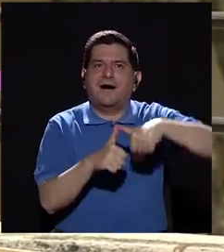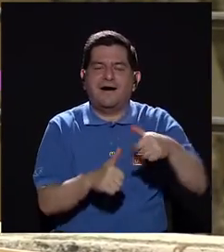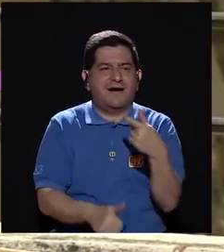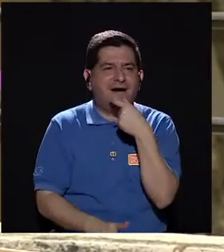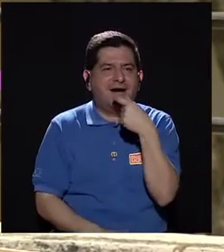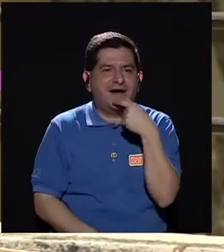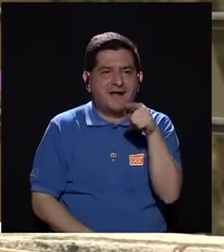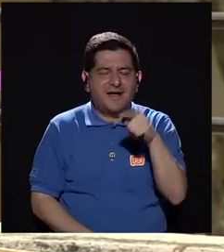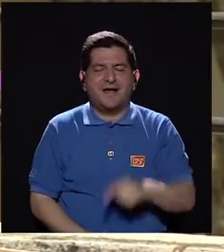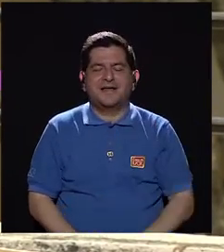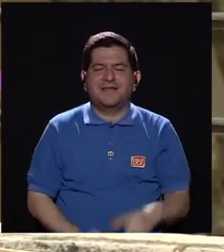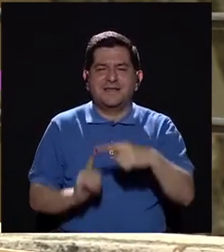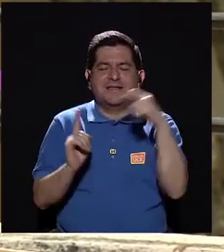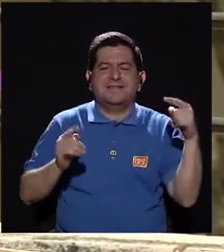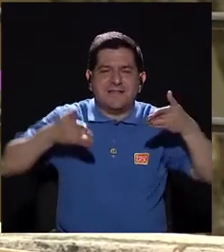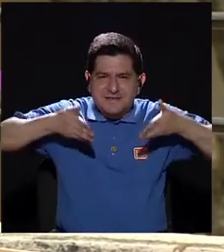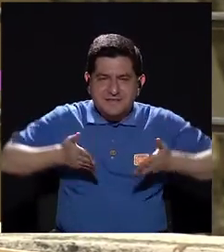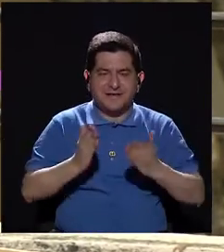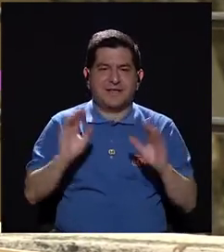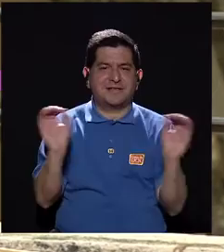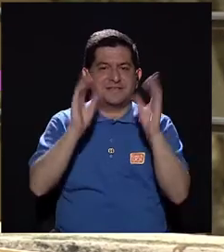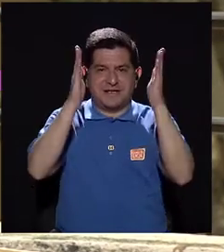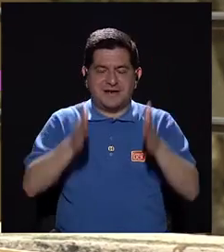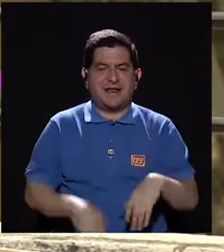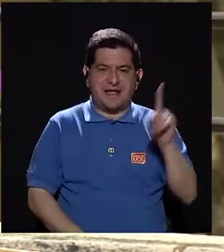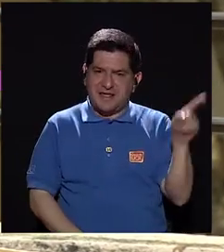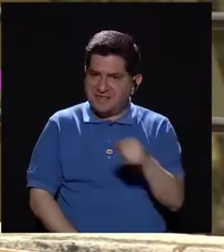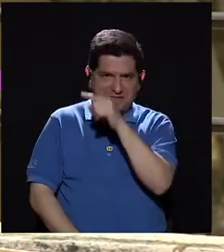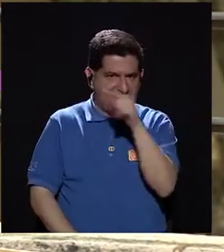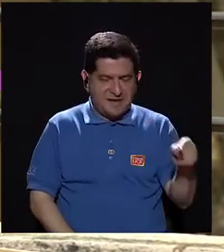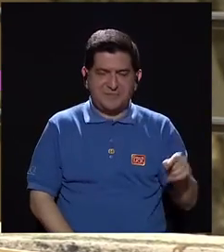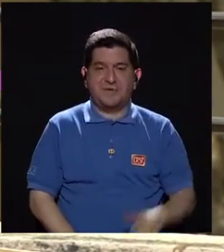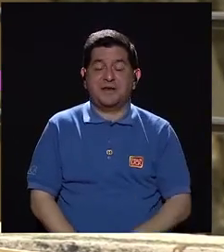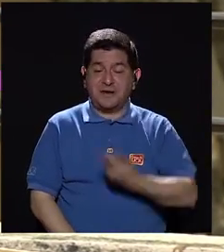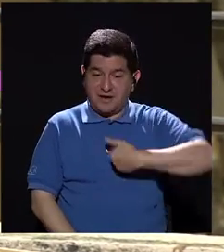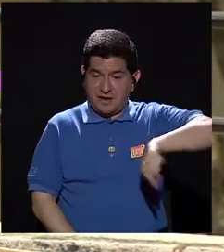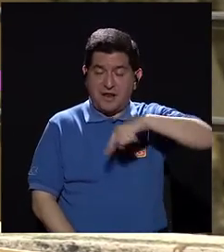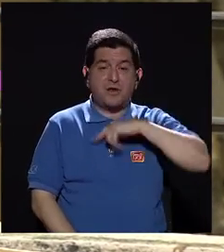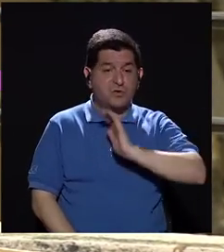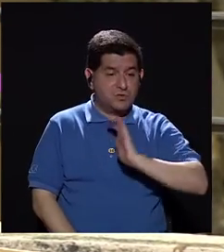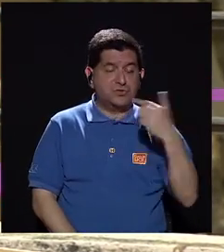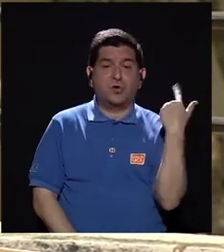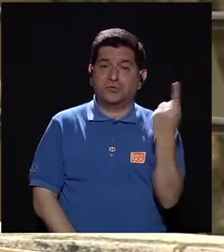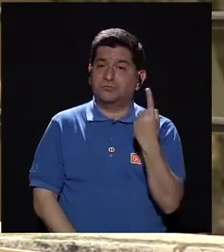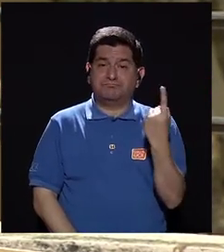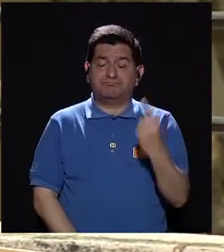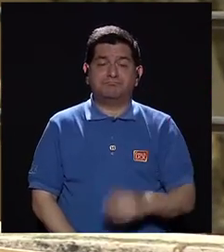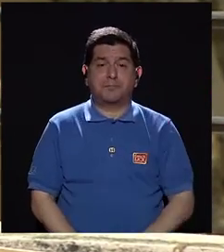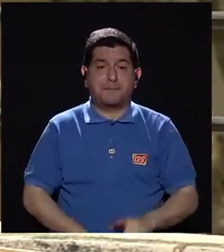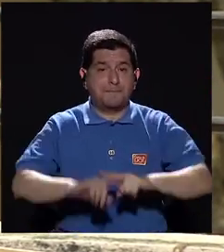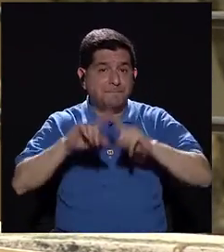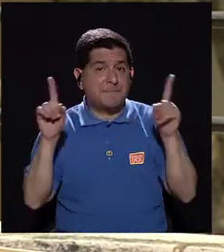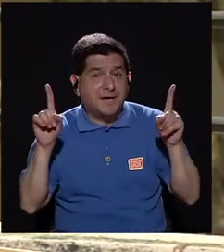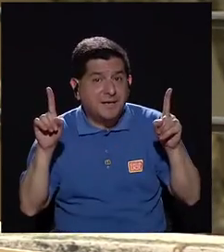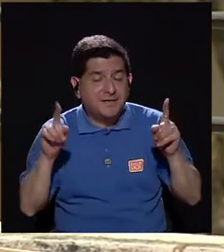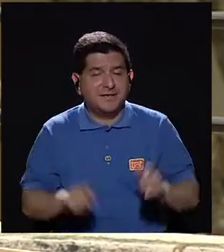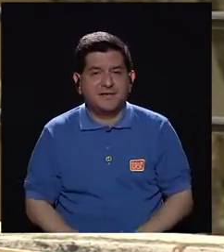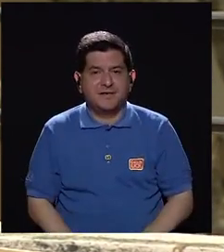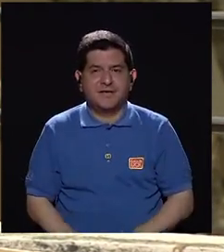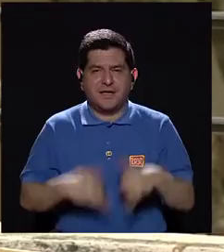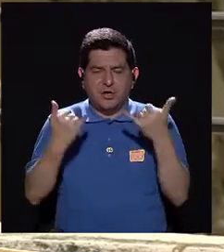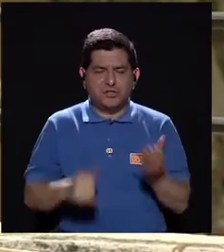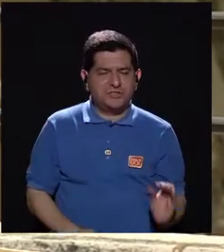recordar que la risa está ahí desde que nacemos. Nadie nos puede quitar esa risa porque fuimos niños, todos fuimos niños. Pero muchas veces,